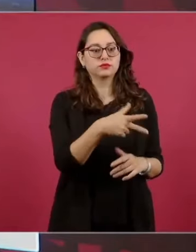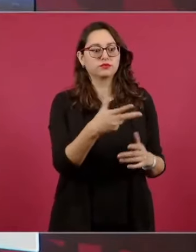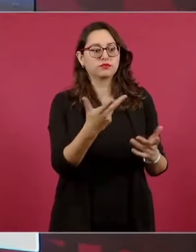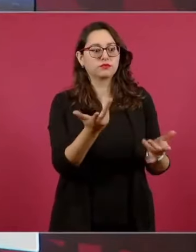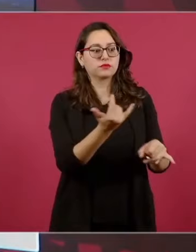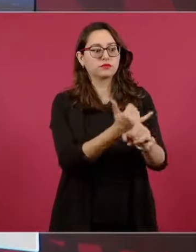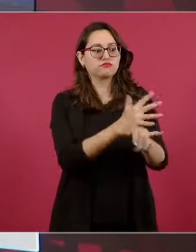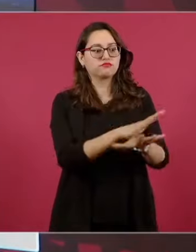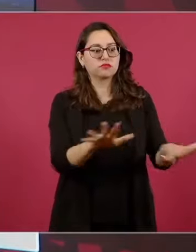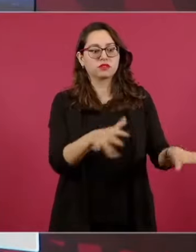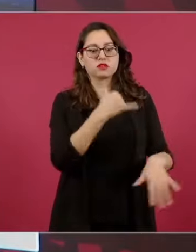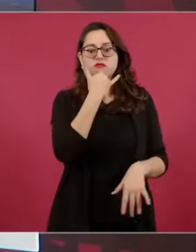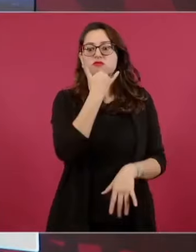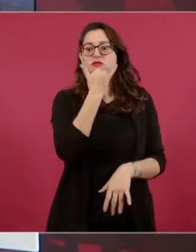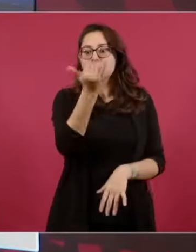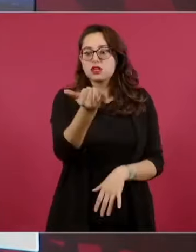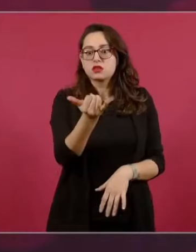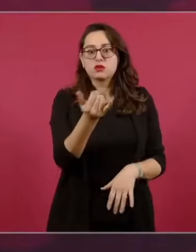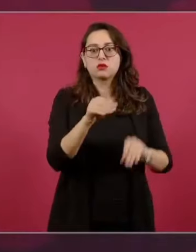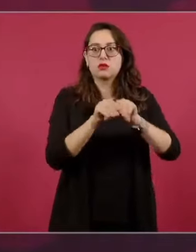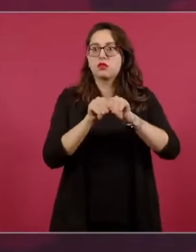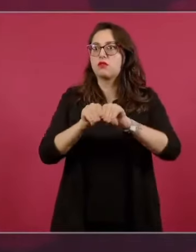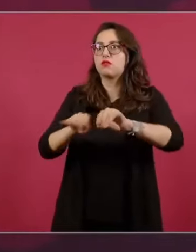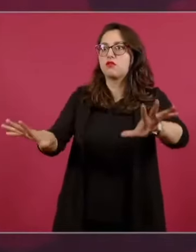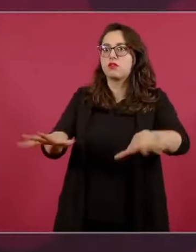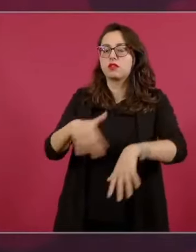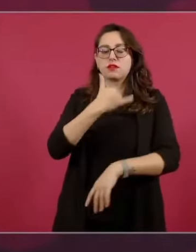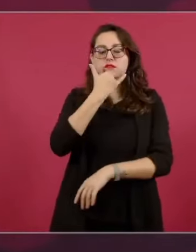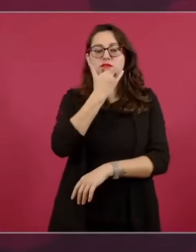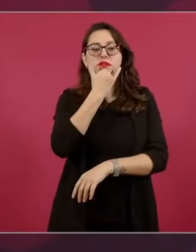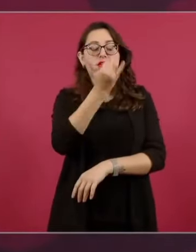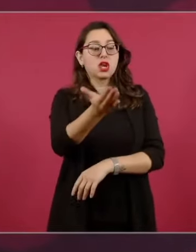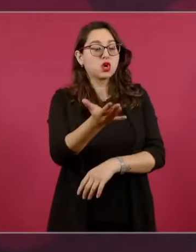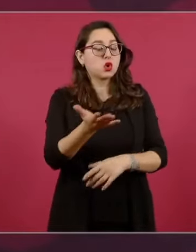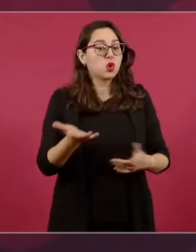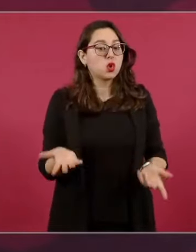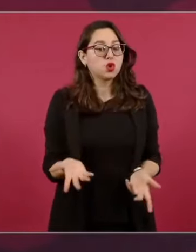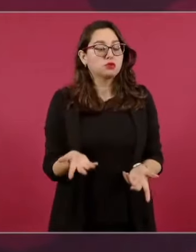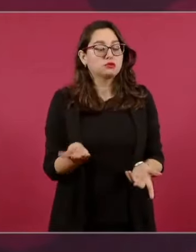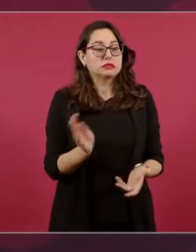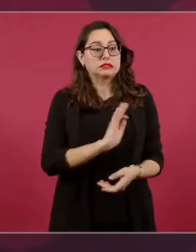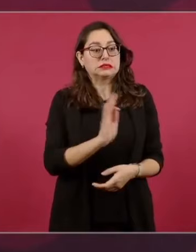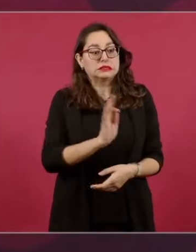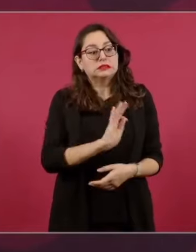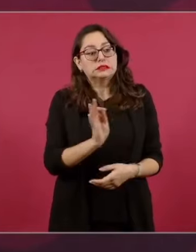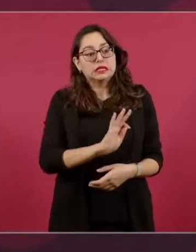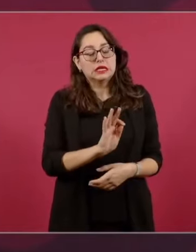una información equivocada y esta reacción.